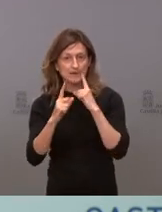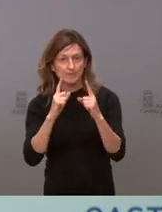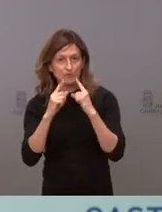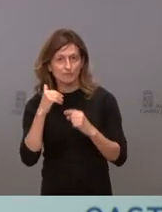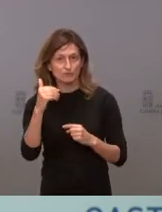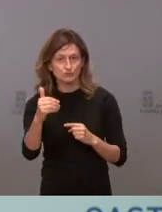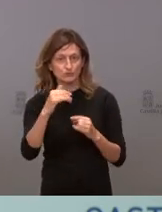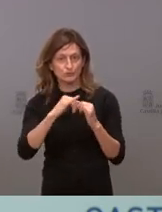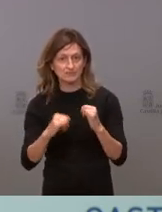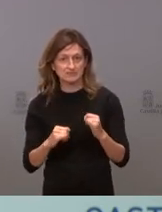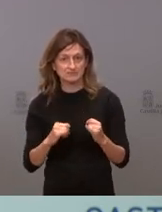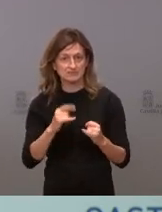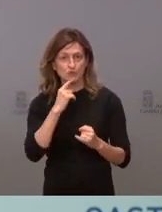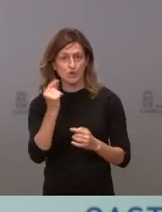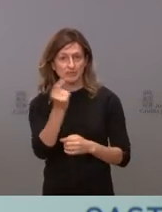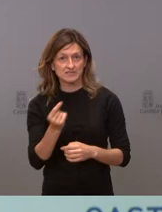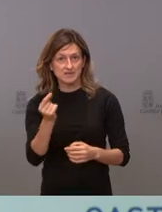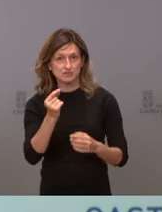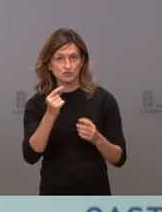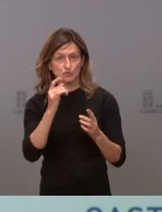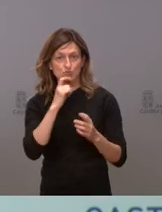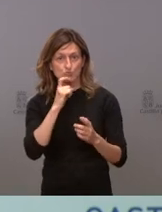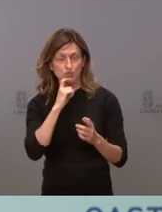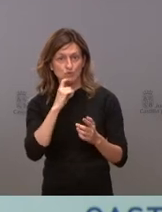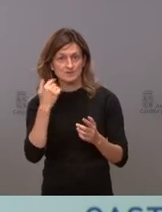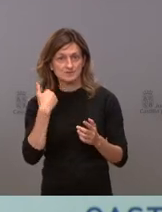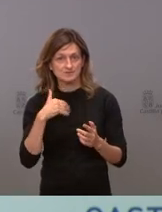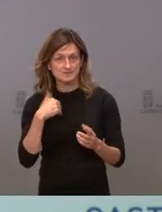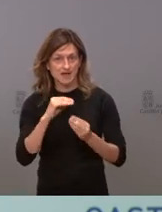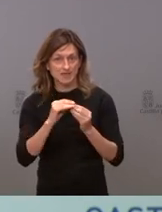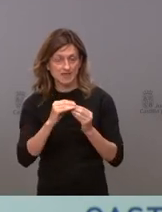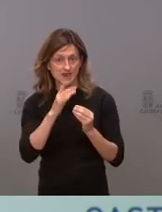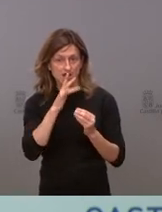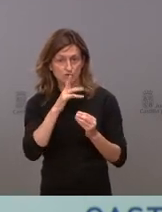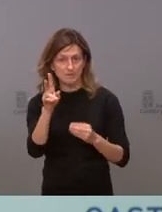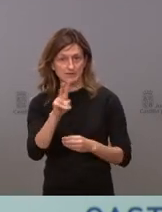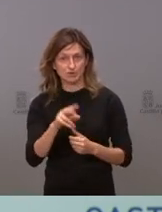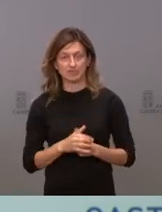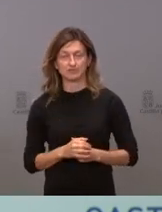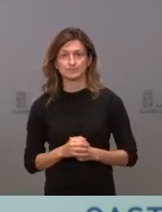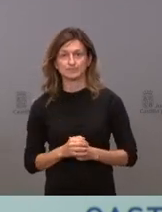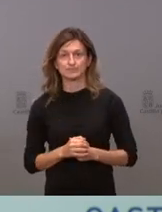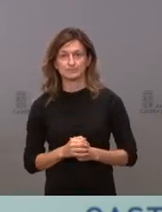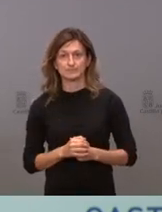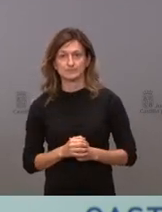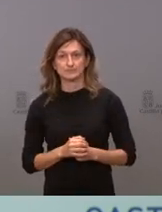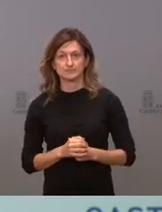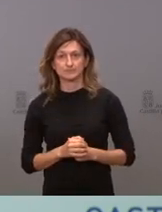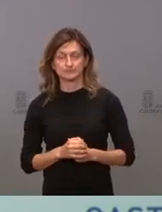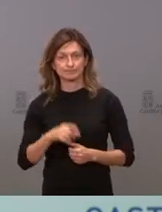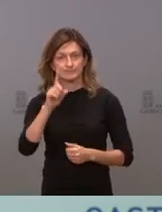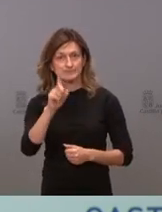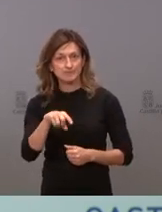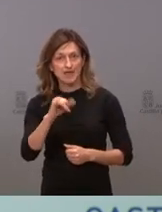crisis diseñando uvis de aislamiento como la que ya tenemos en Valladolid. Tenemos ya